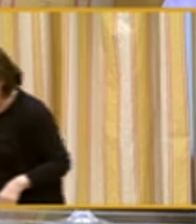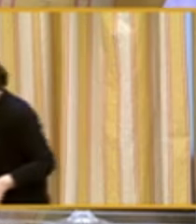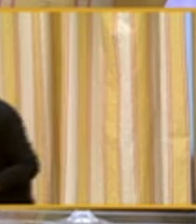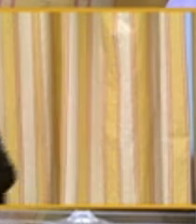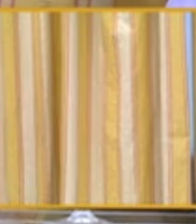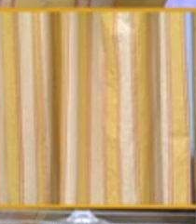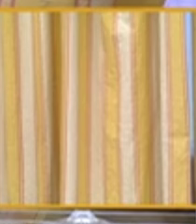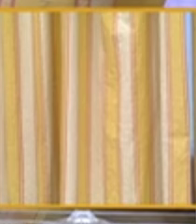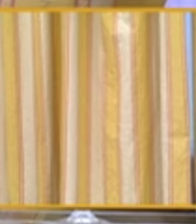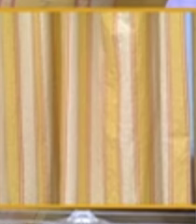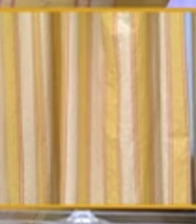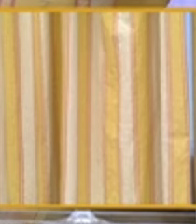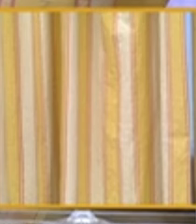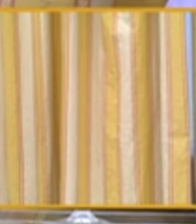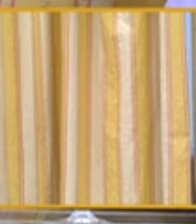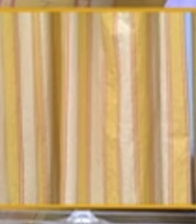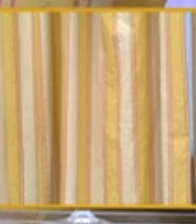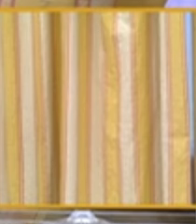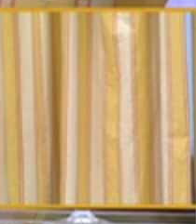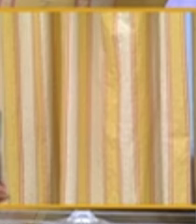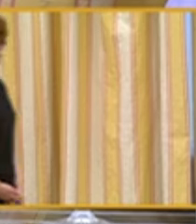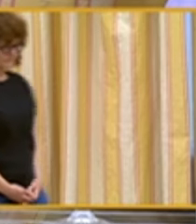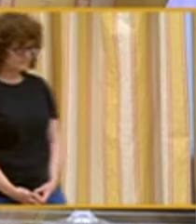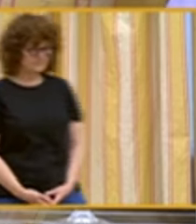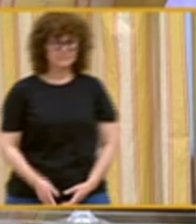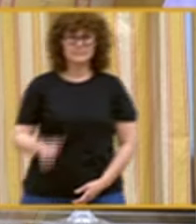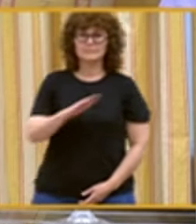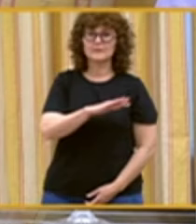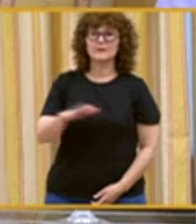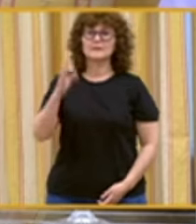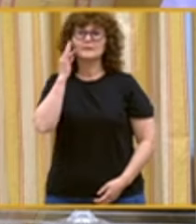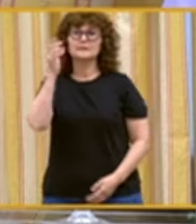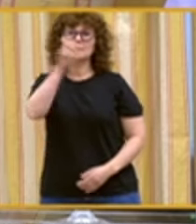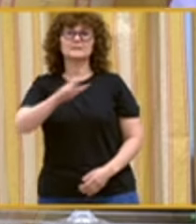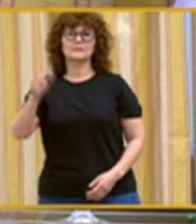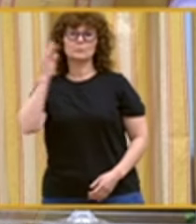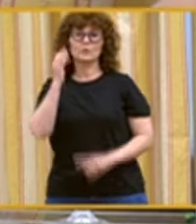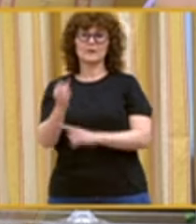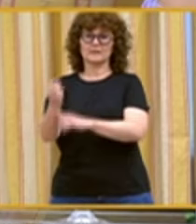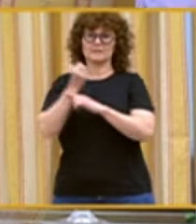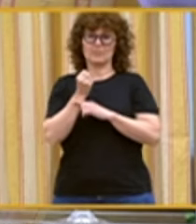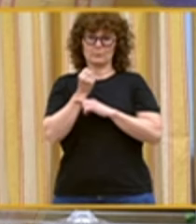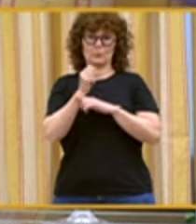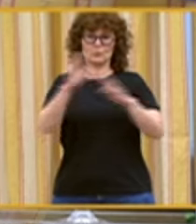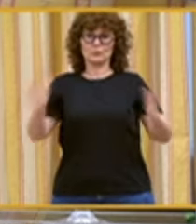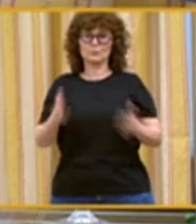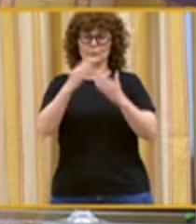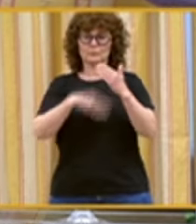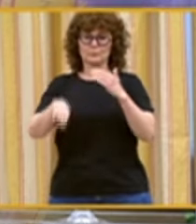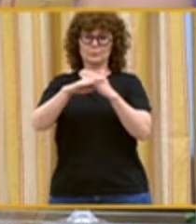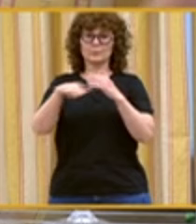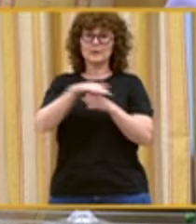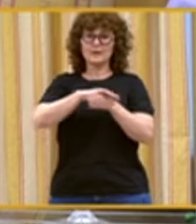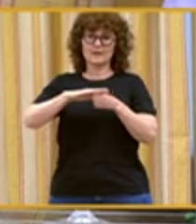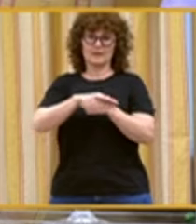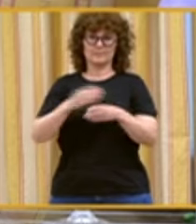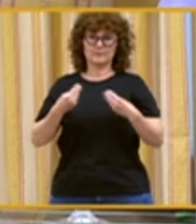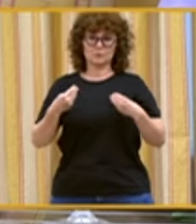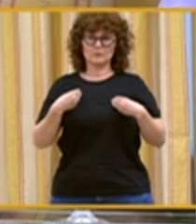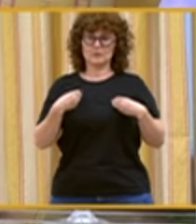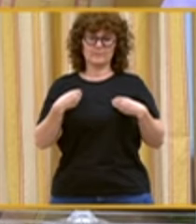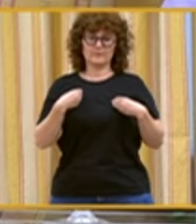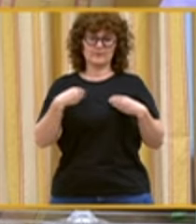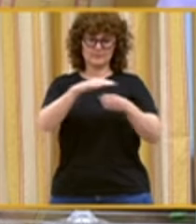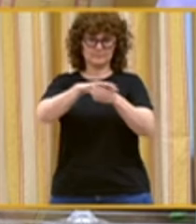Necesitamos, como niñas y mujeres, apoyos reforzados que promuevan nuestra igualdad en todos los ámbitos de la vida.